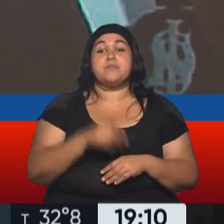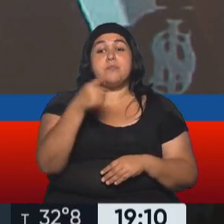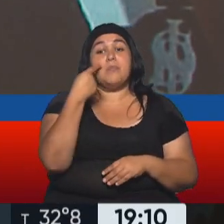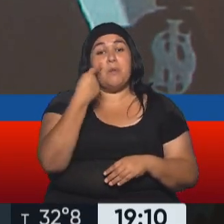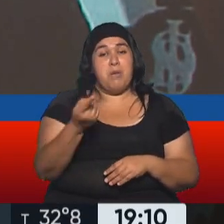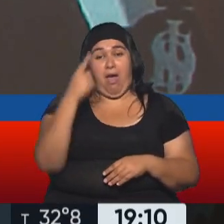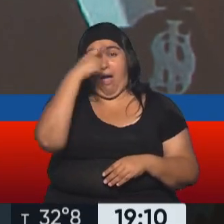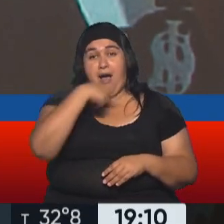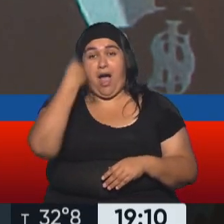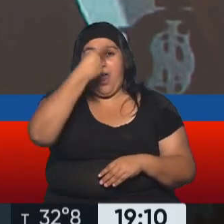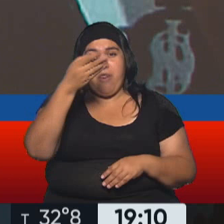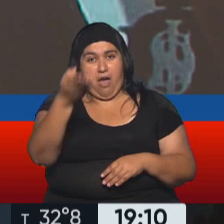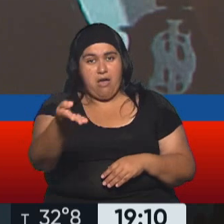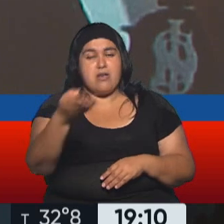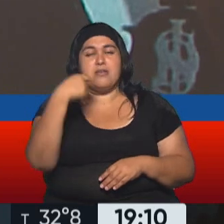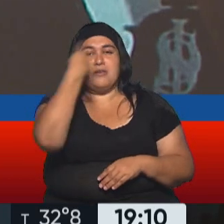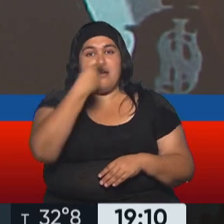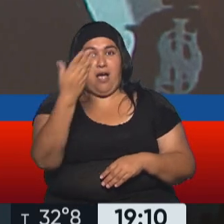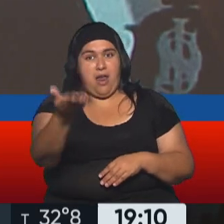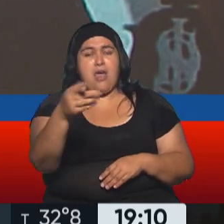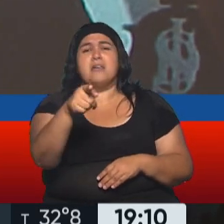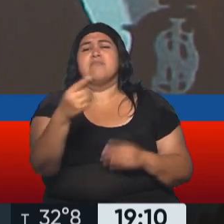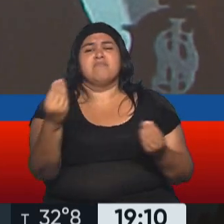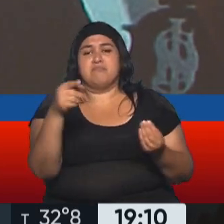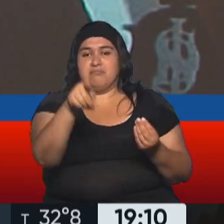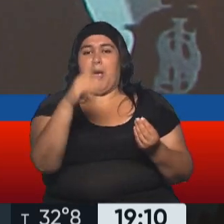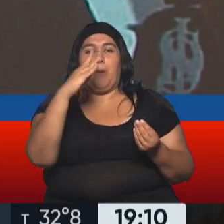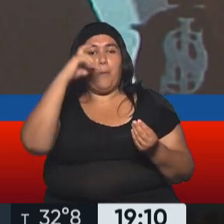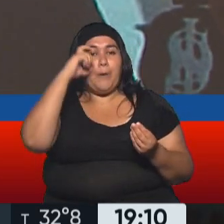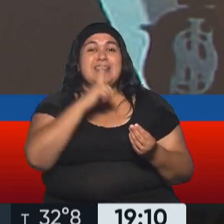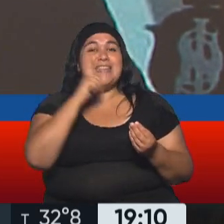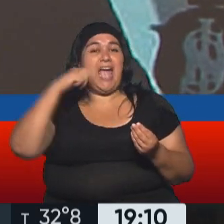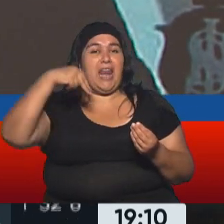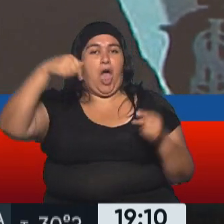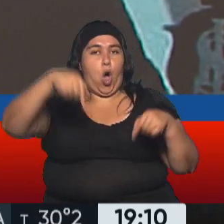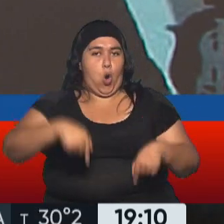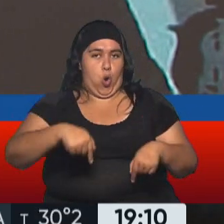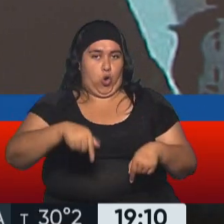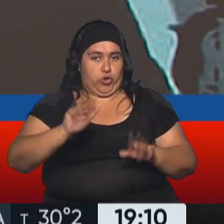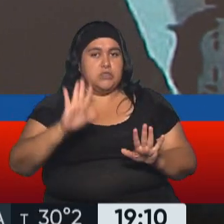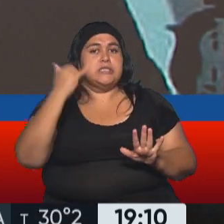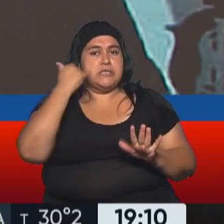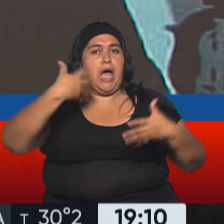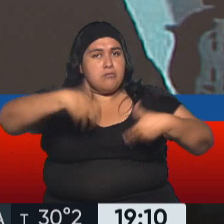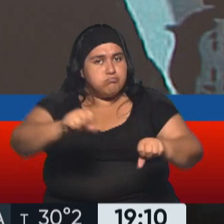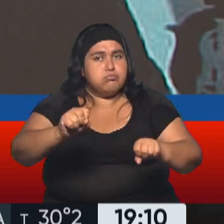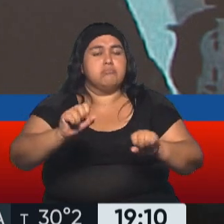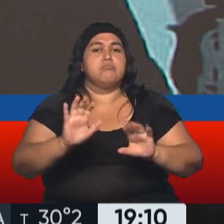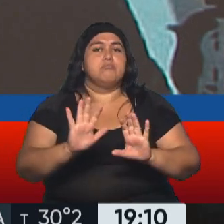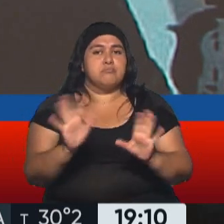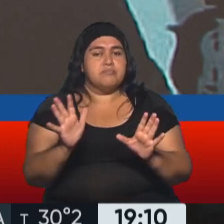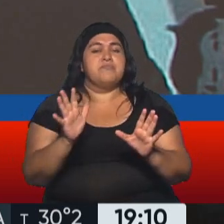Eh, mirá esta carita, mirá esta carita. Esta, esta es la cara de Betiana hoy. Ya rescatada en la zona,